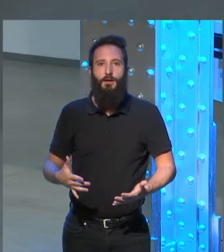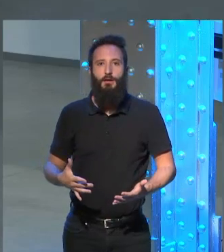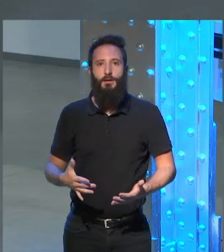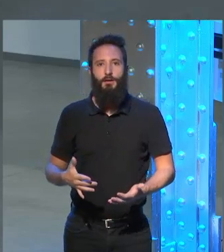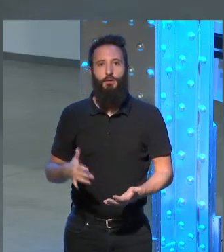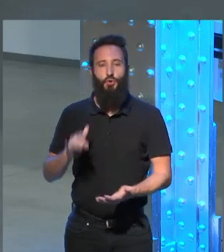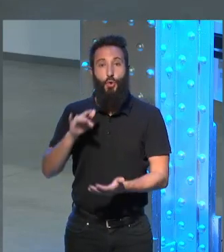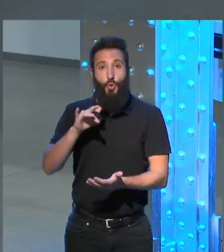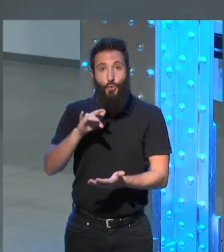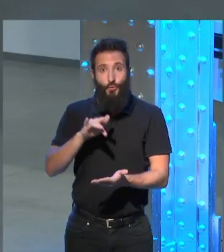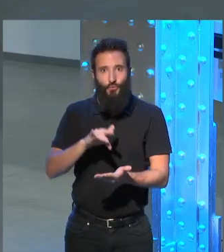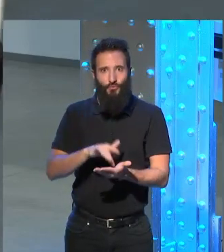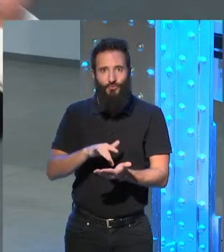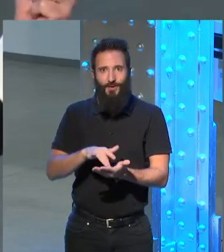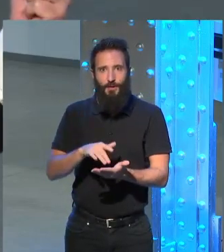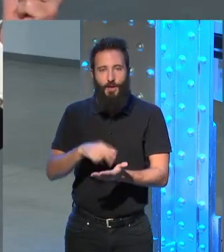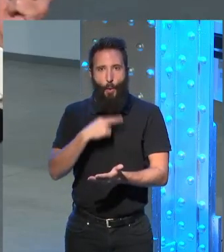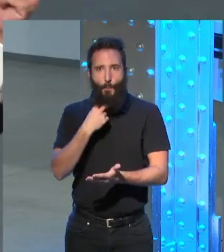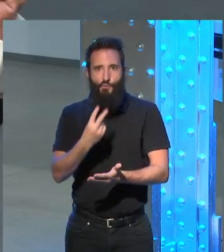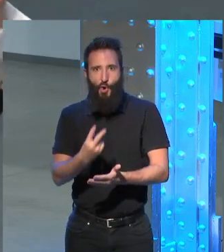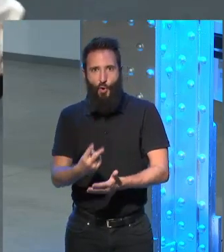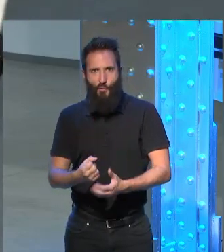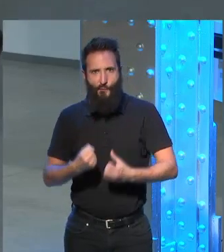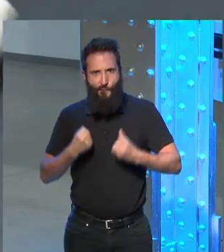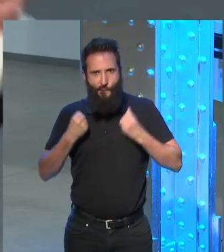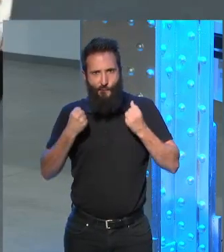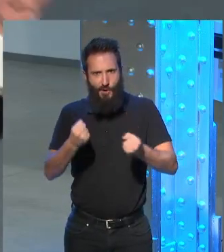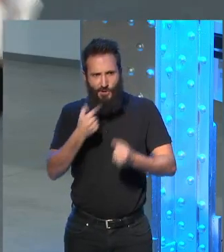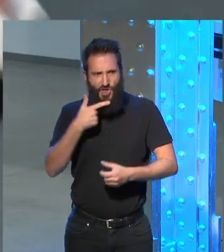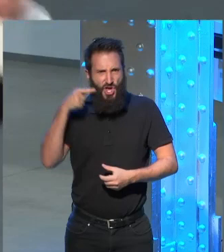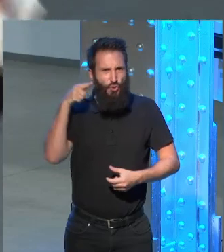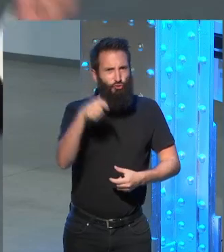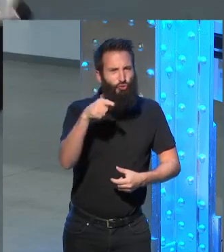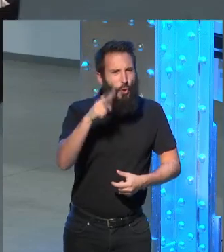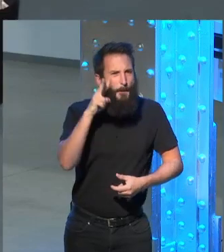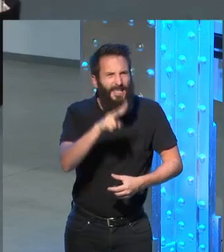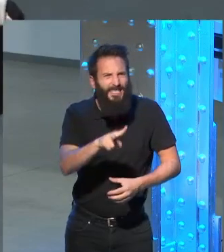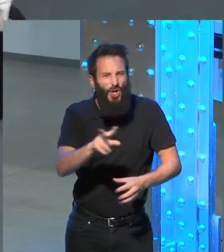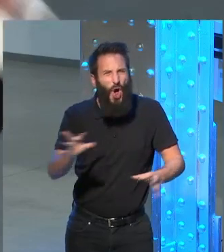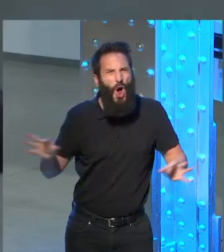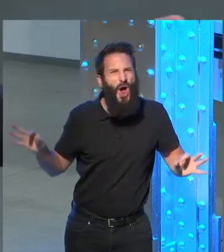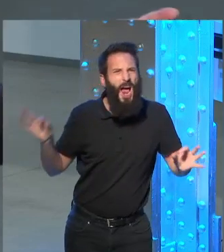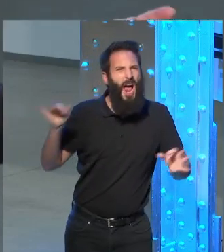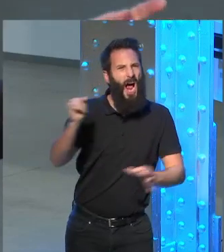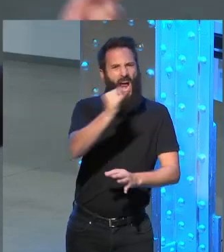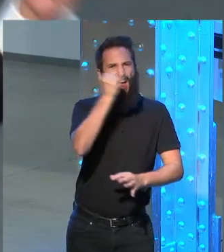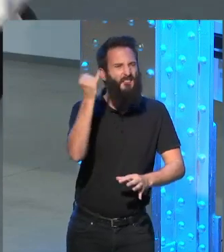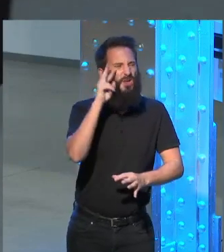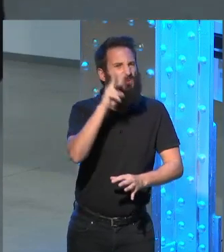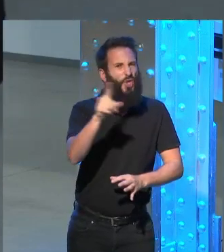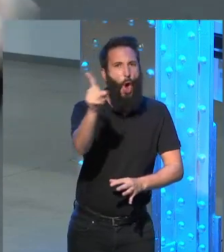y que me levantaba la voz y me decía tú no has visto al jefe